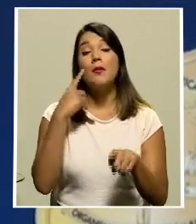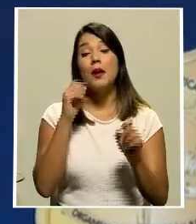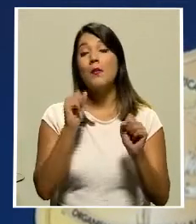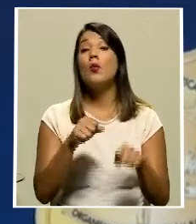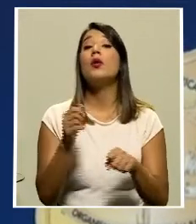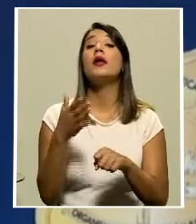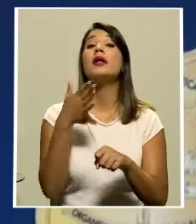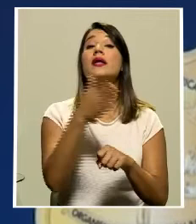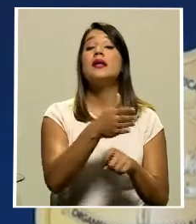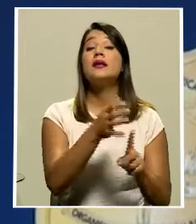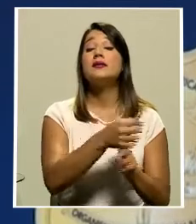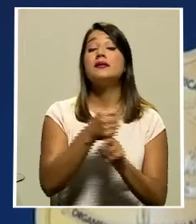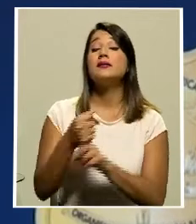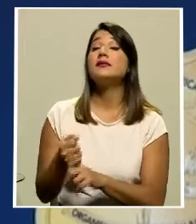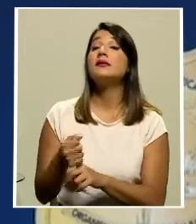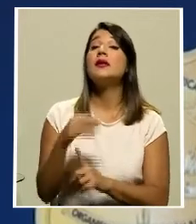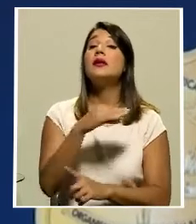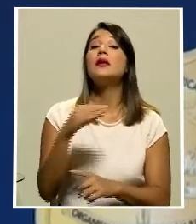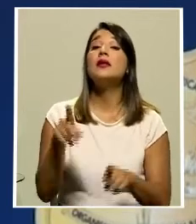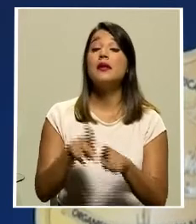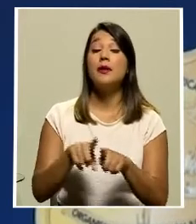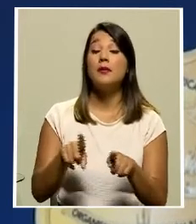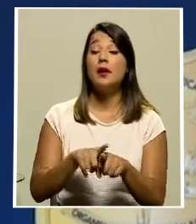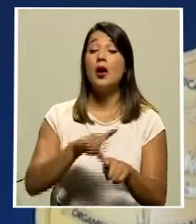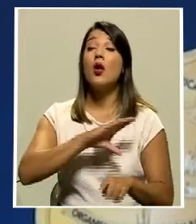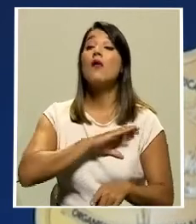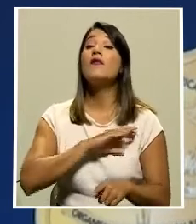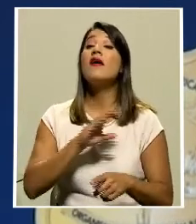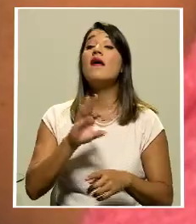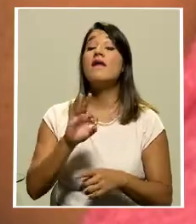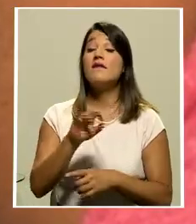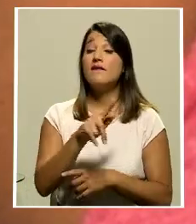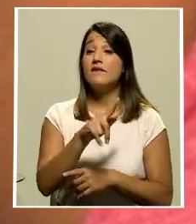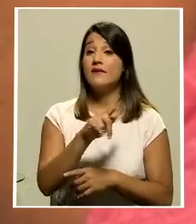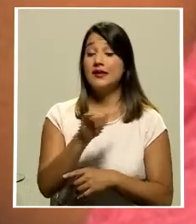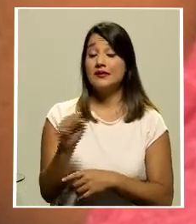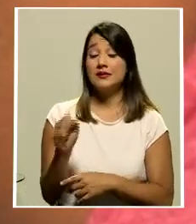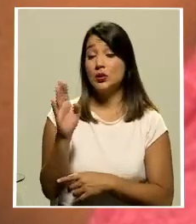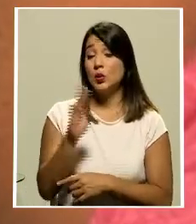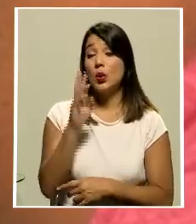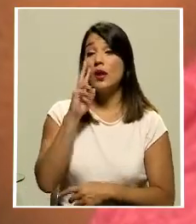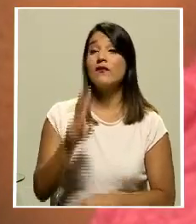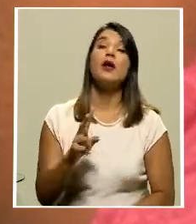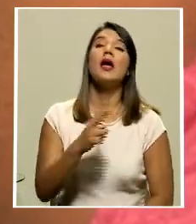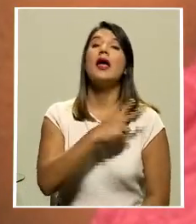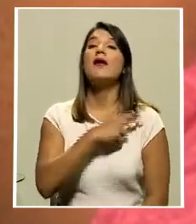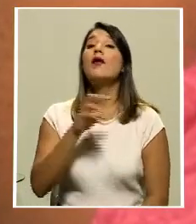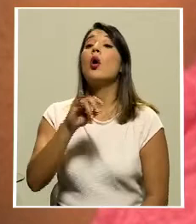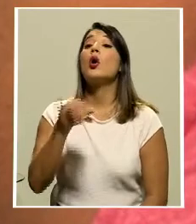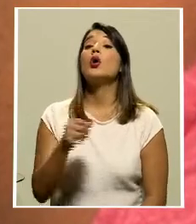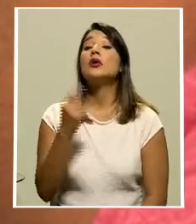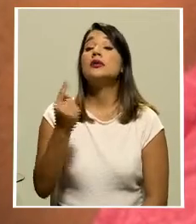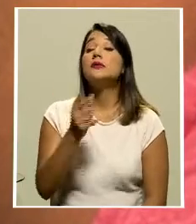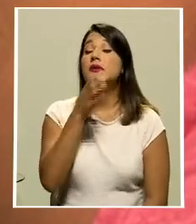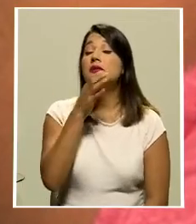el artículo y por supuesto al oficial falla nunca lo ven los vecinos de la la la